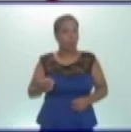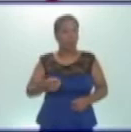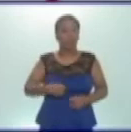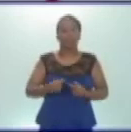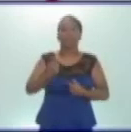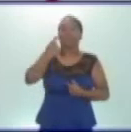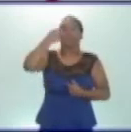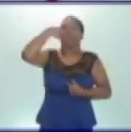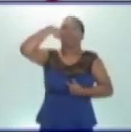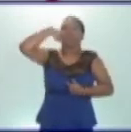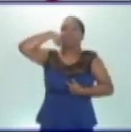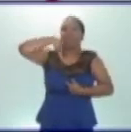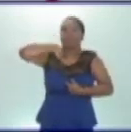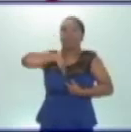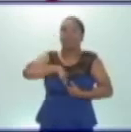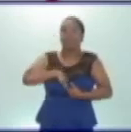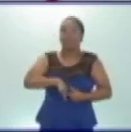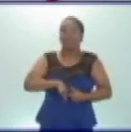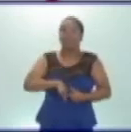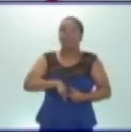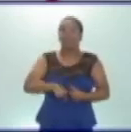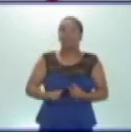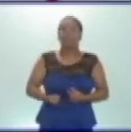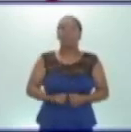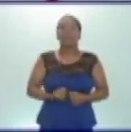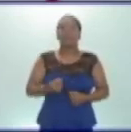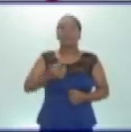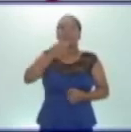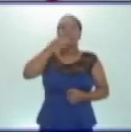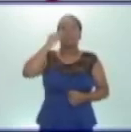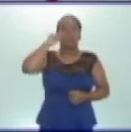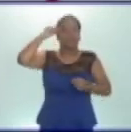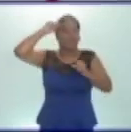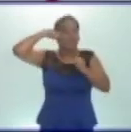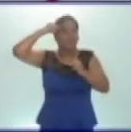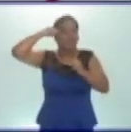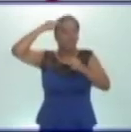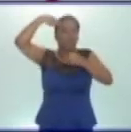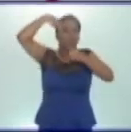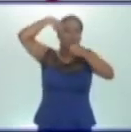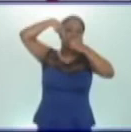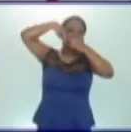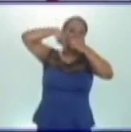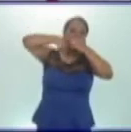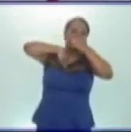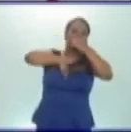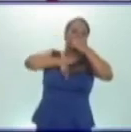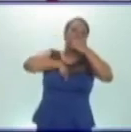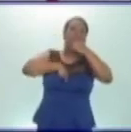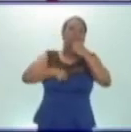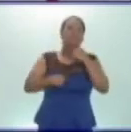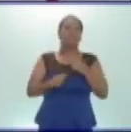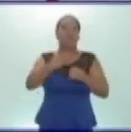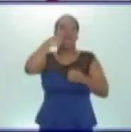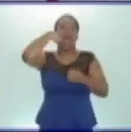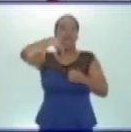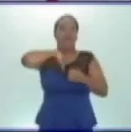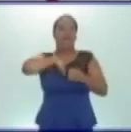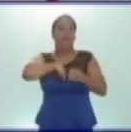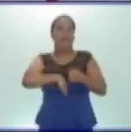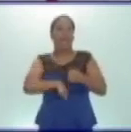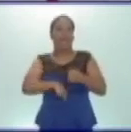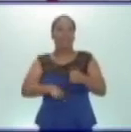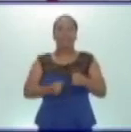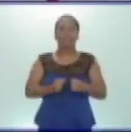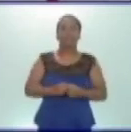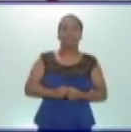técnica diagnóstica que consiste en la introducción de una cámara o lente dentro de un tubo a través de un orificio natural.